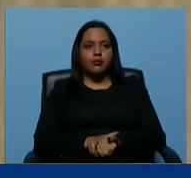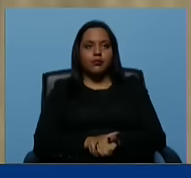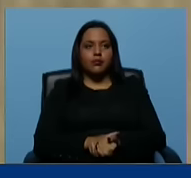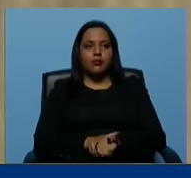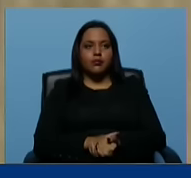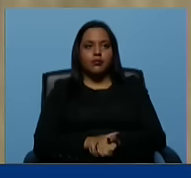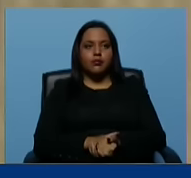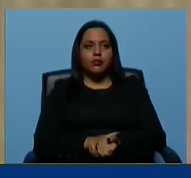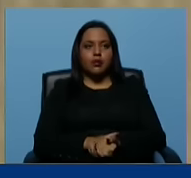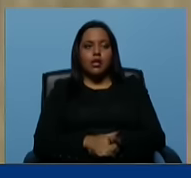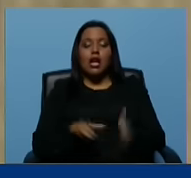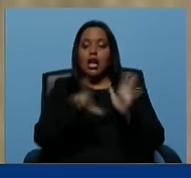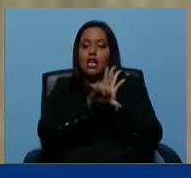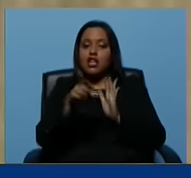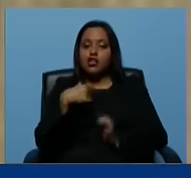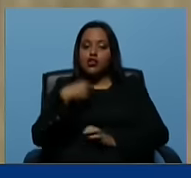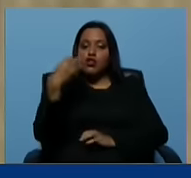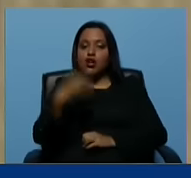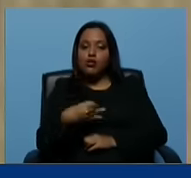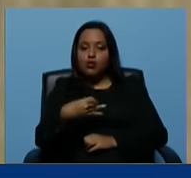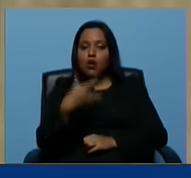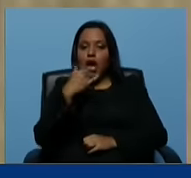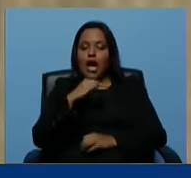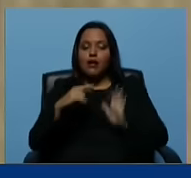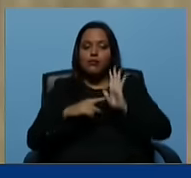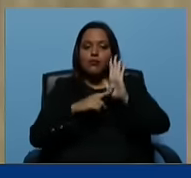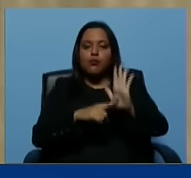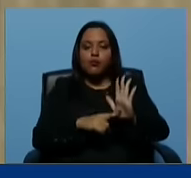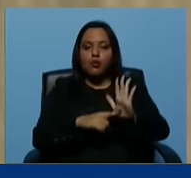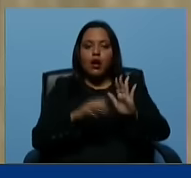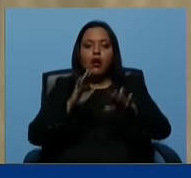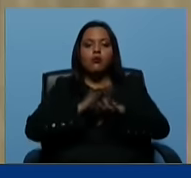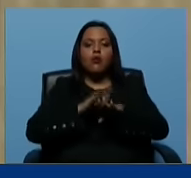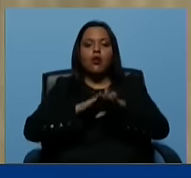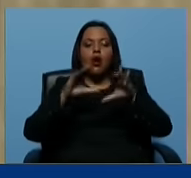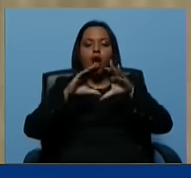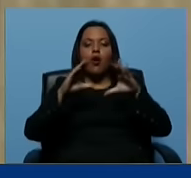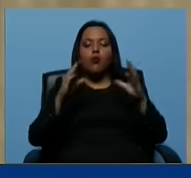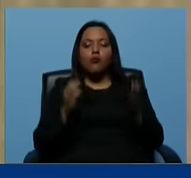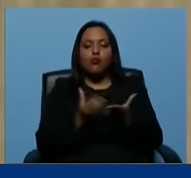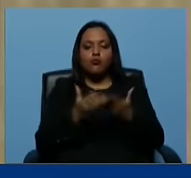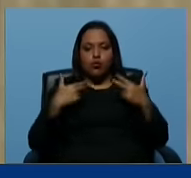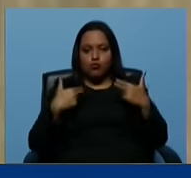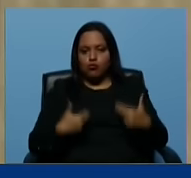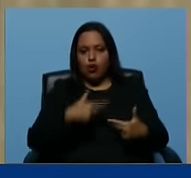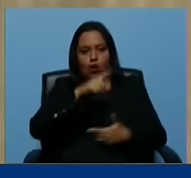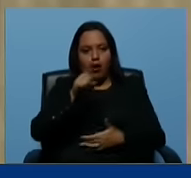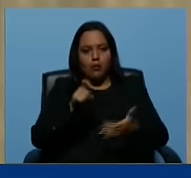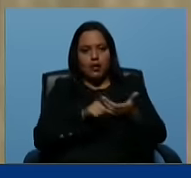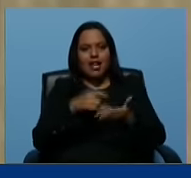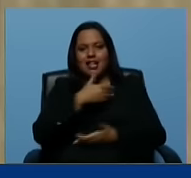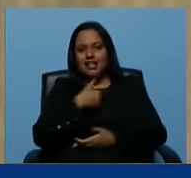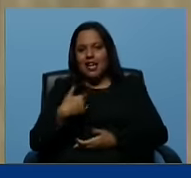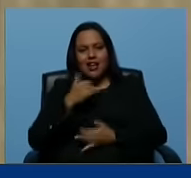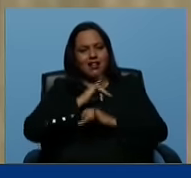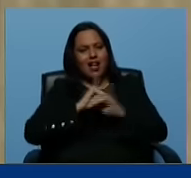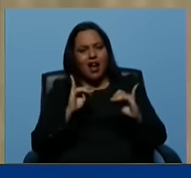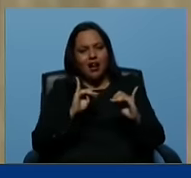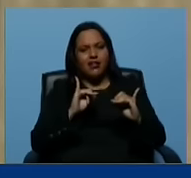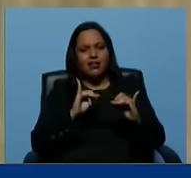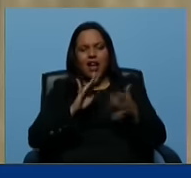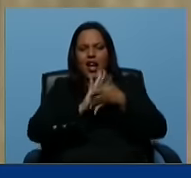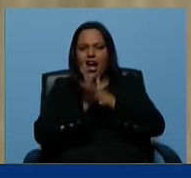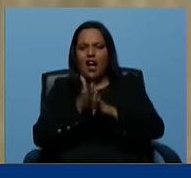Y leyes que estoy seguro van a servir de ejemplo porque la humanidad entera quiere quitarse de encima la